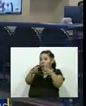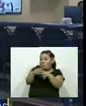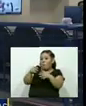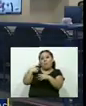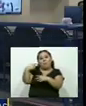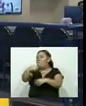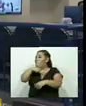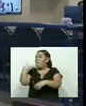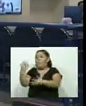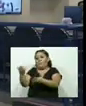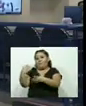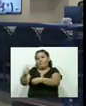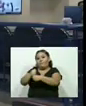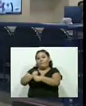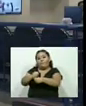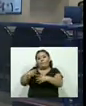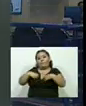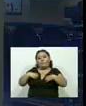cobrar seguros de vida.